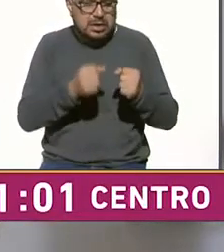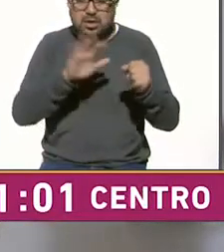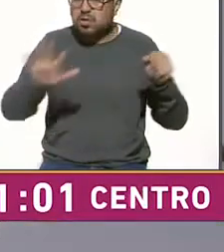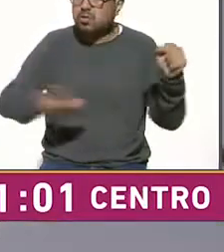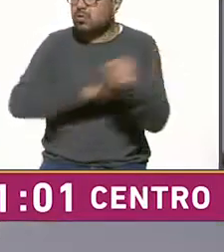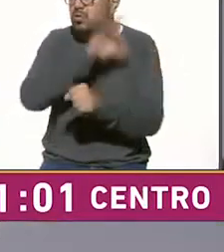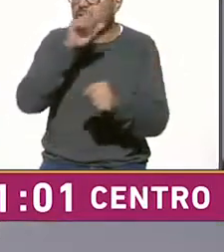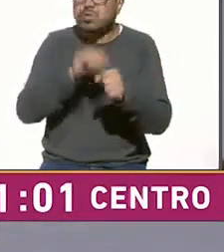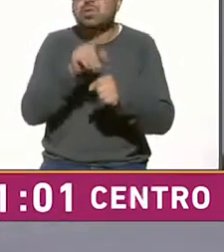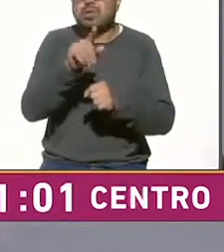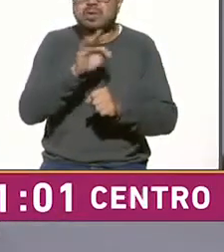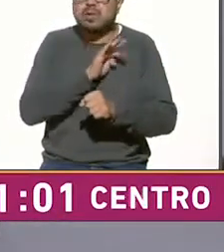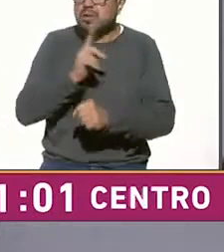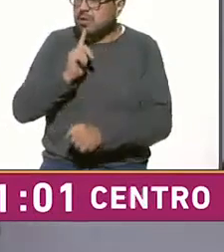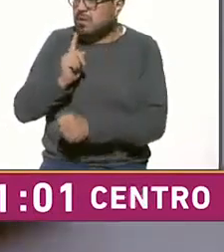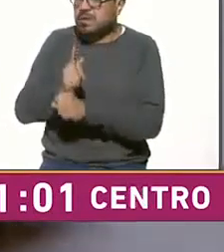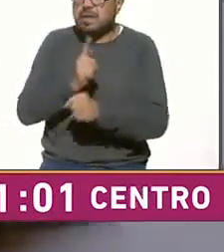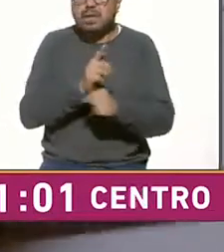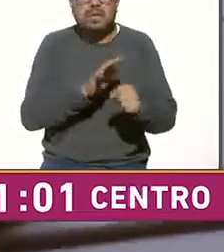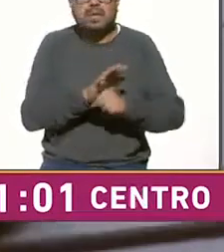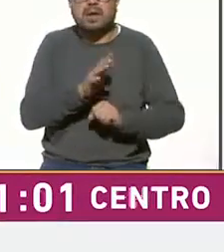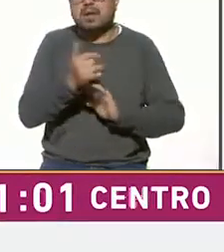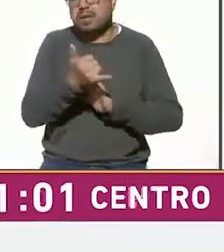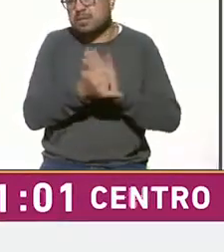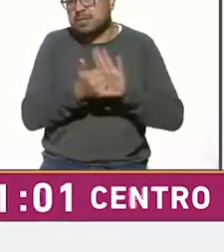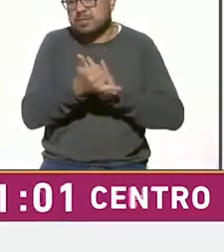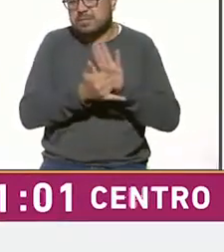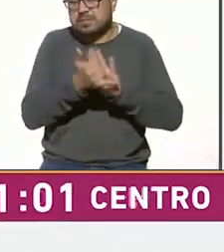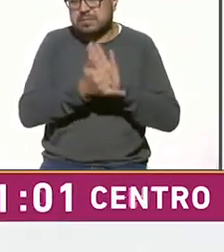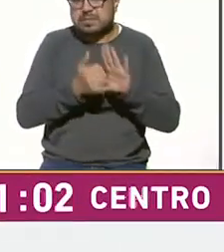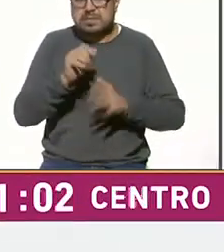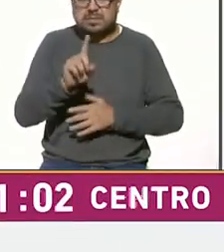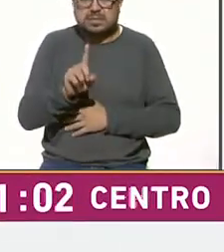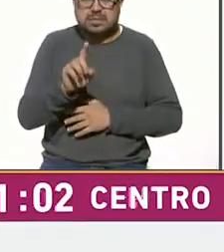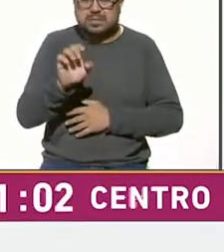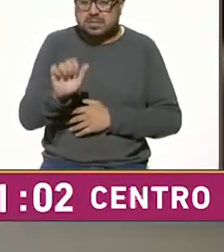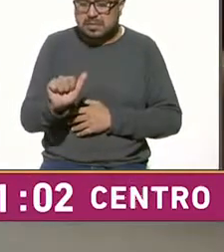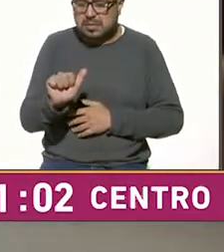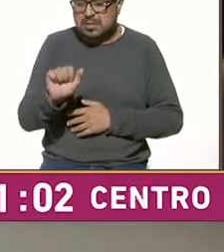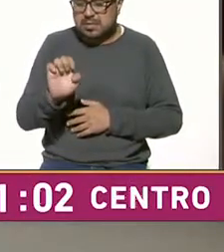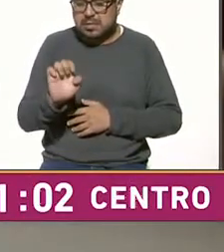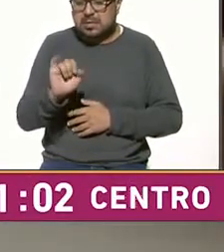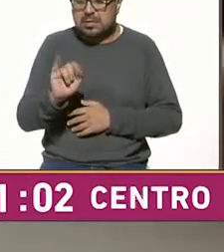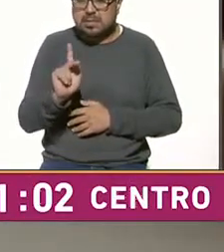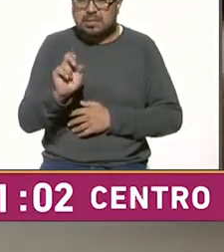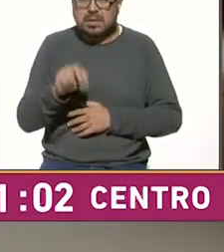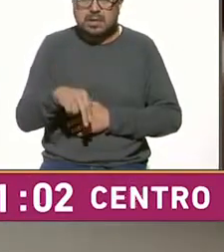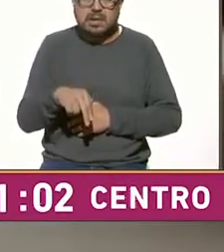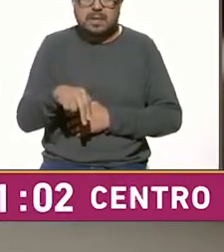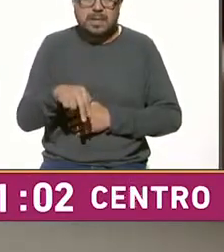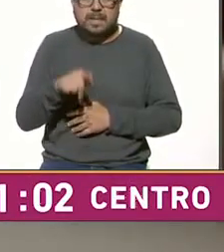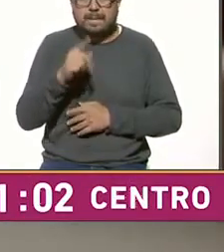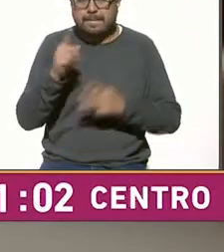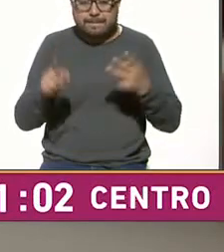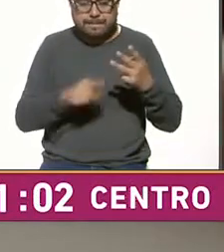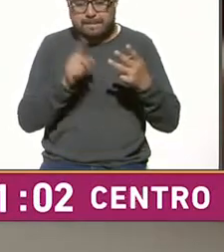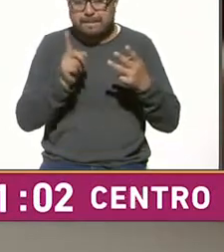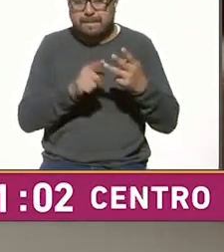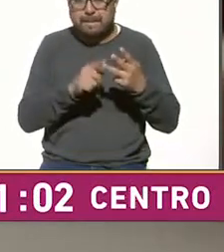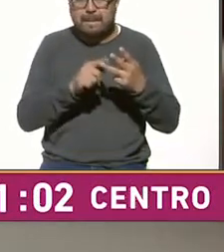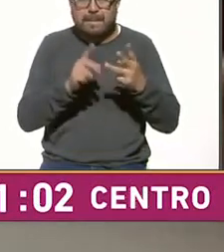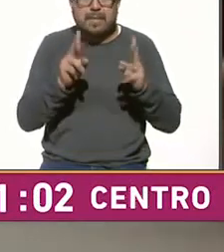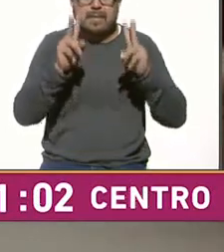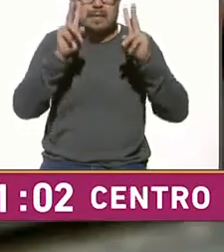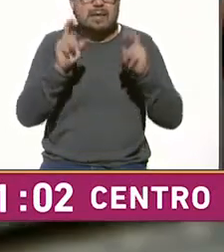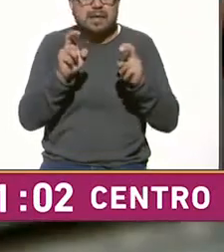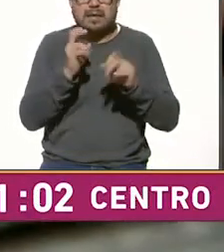pasos los puedes consultar en el canal de youtube DAE IPN paso 3 con tu navegador instalado